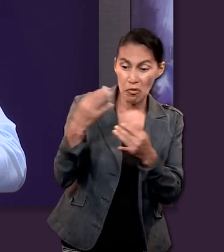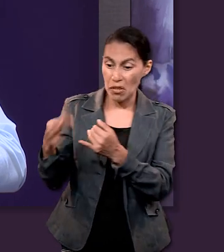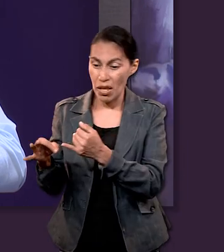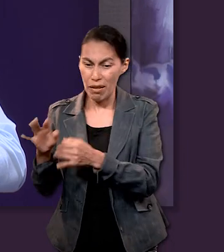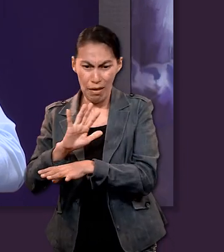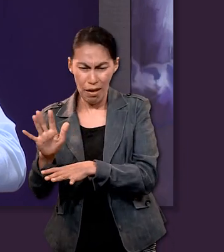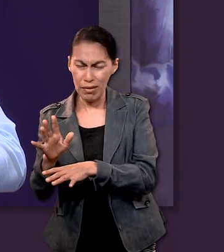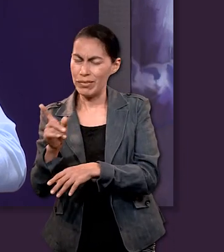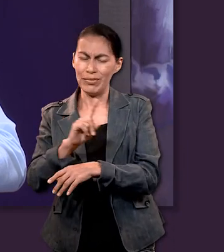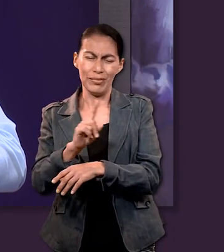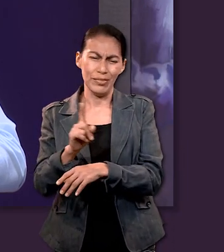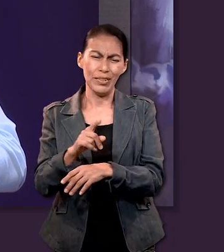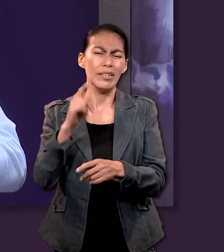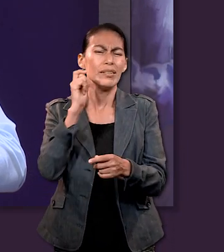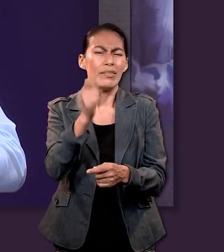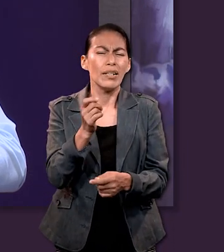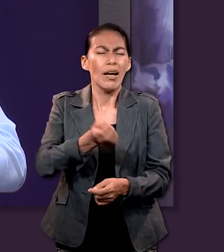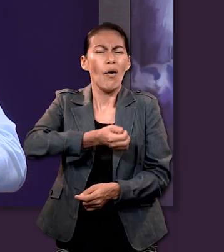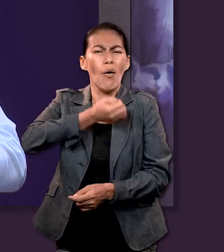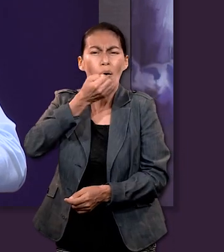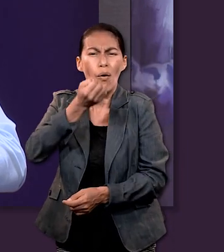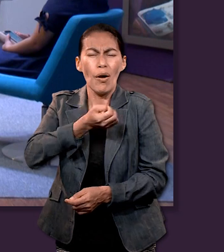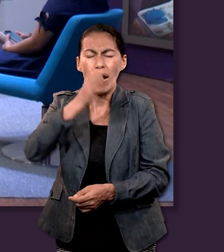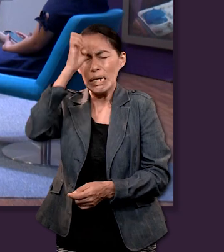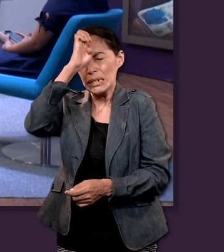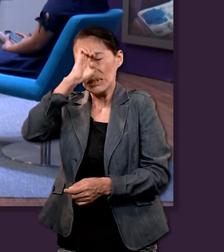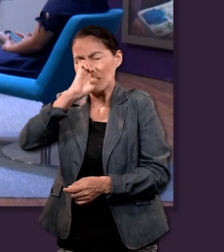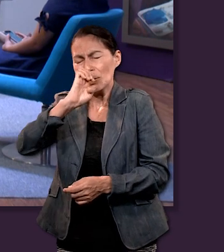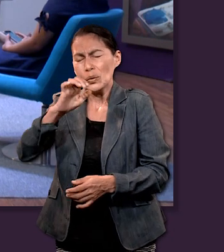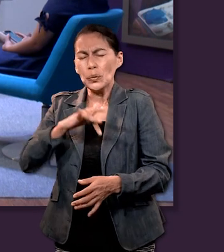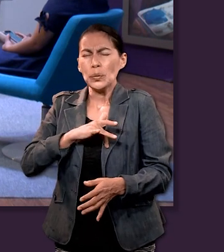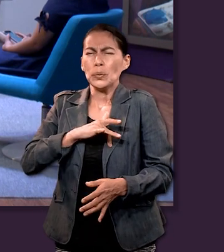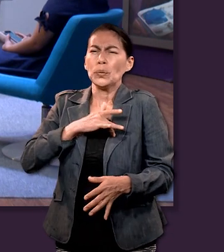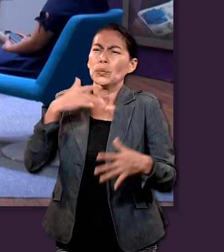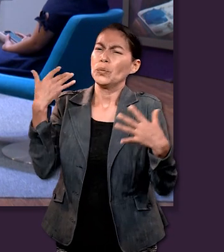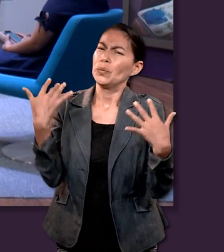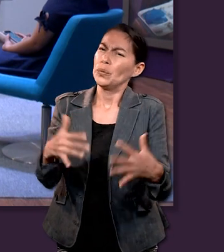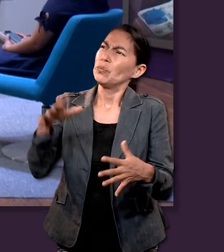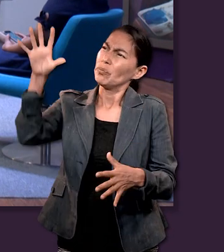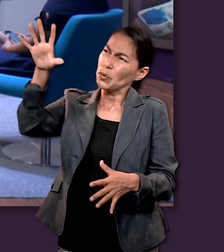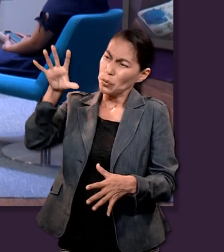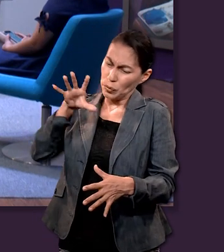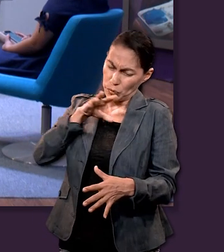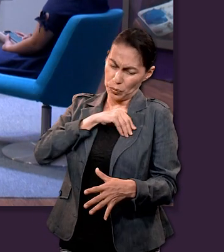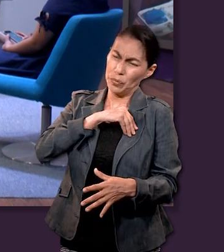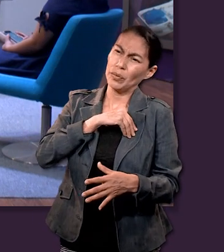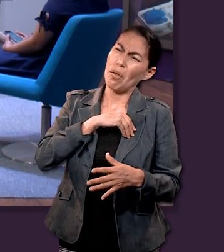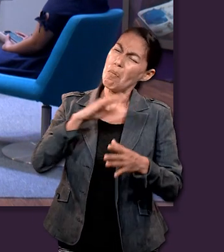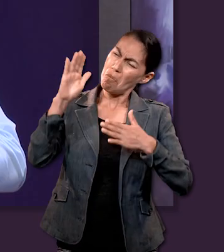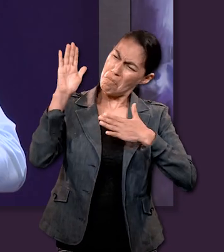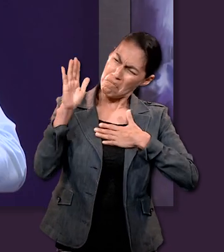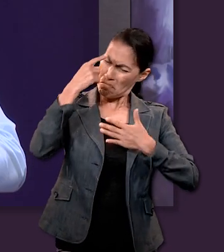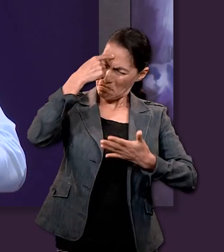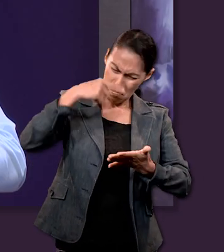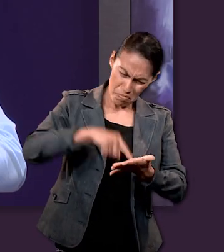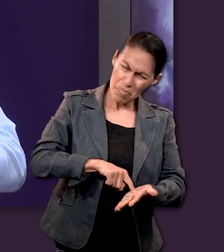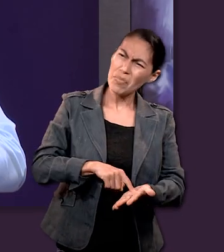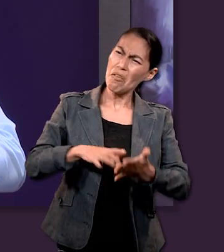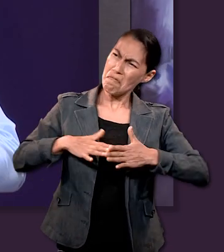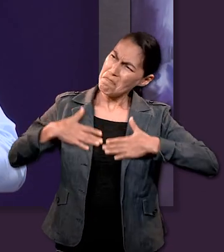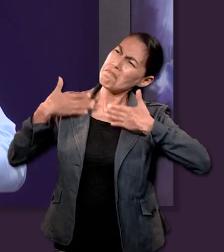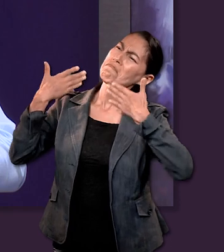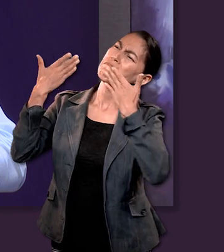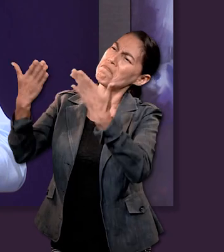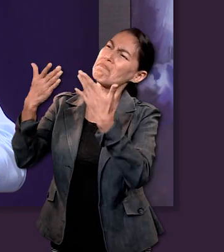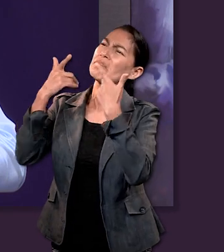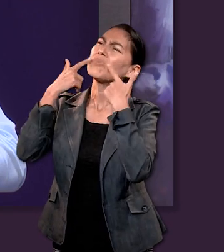oración. Es orar con los sentimientos y el espíritu de Él, creyendo en sus promesas, confiando en